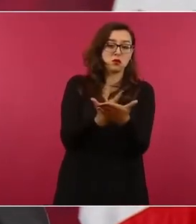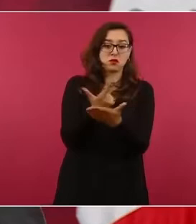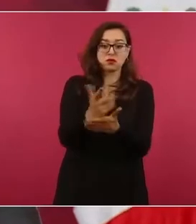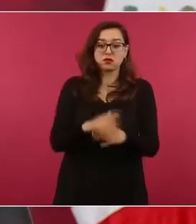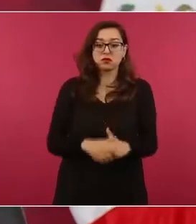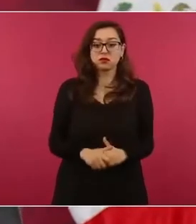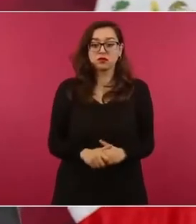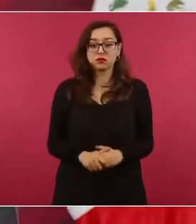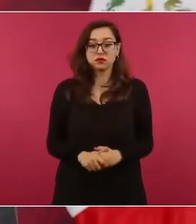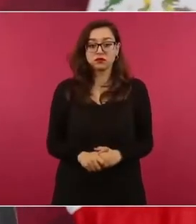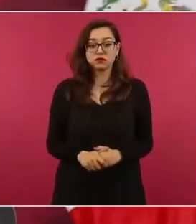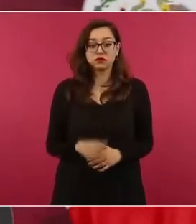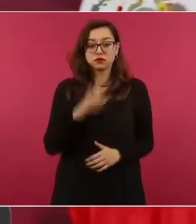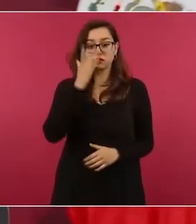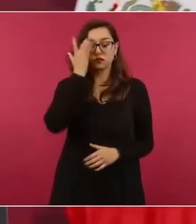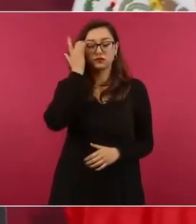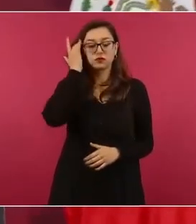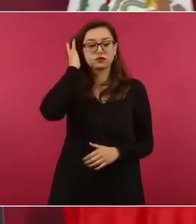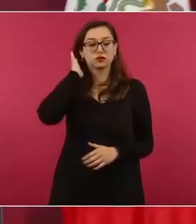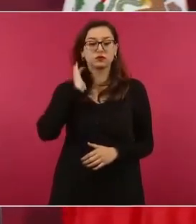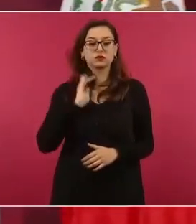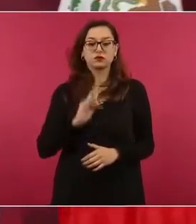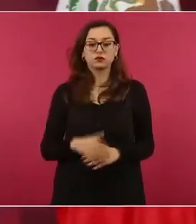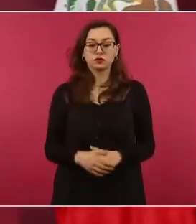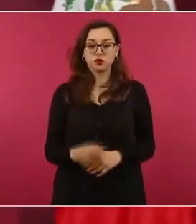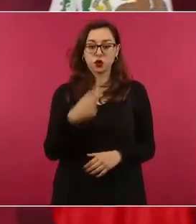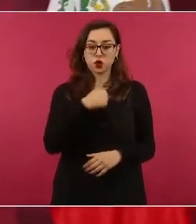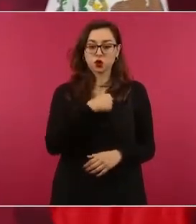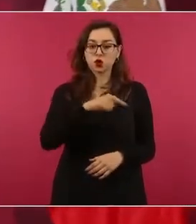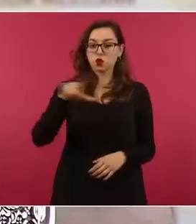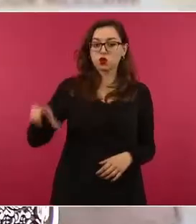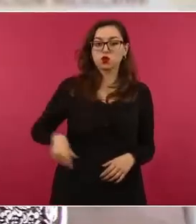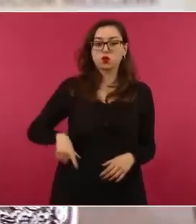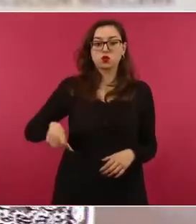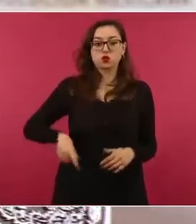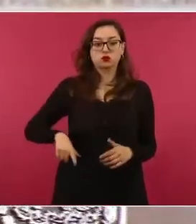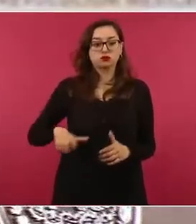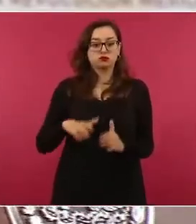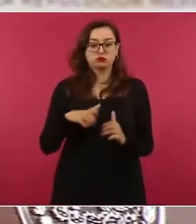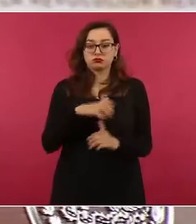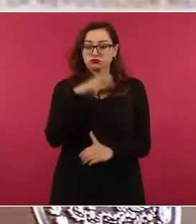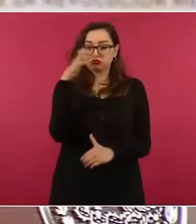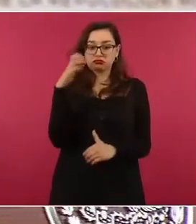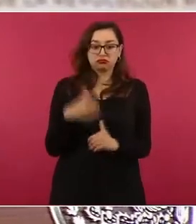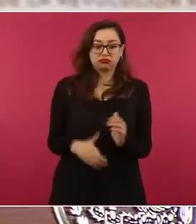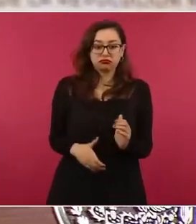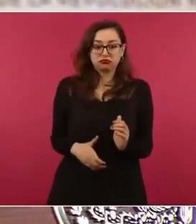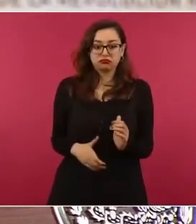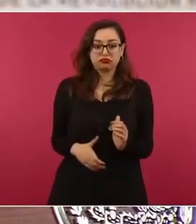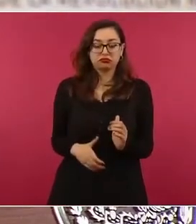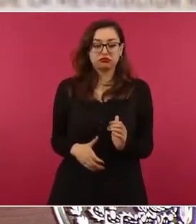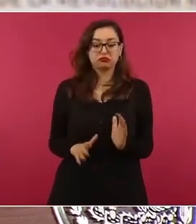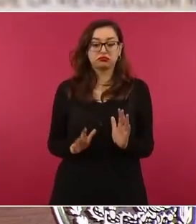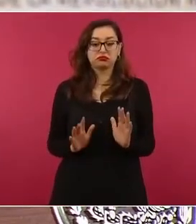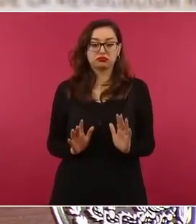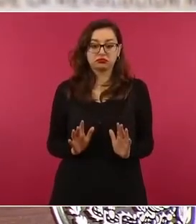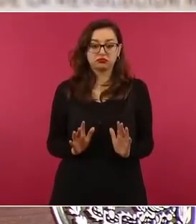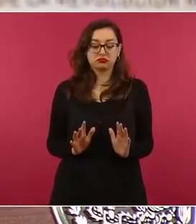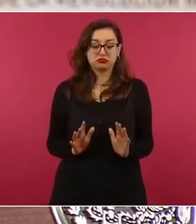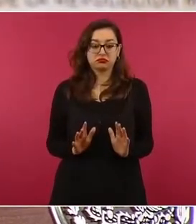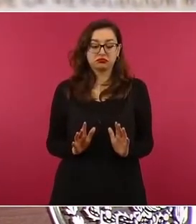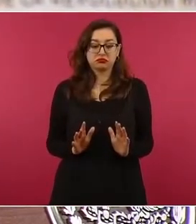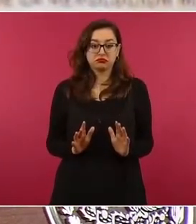Yo voy a terminar el gobierno y creo que